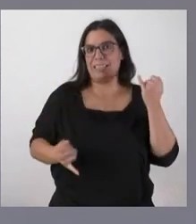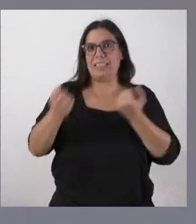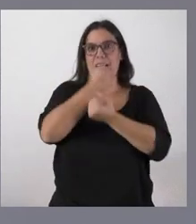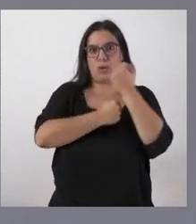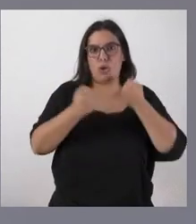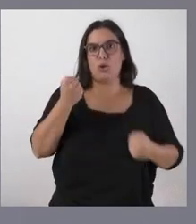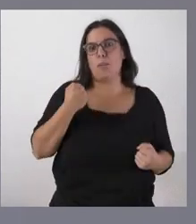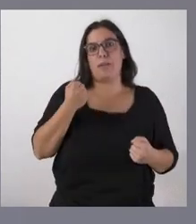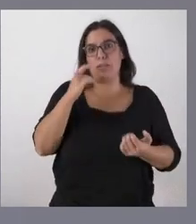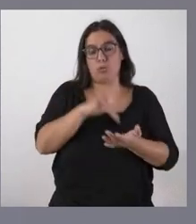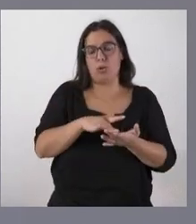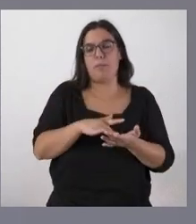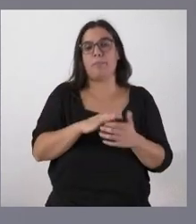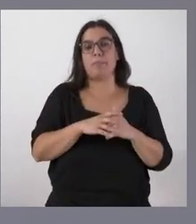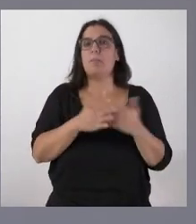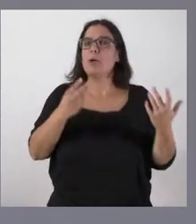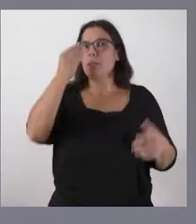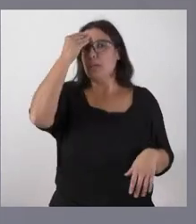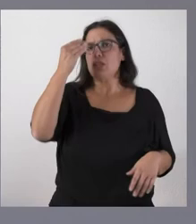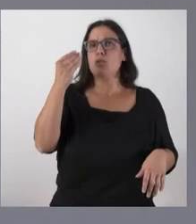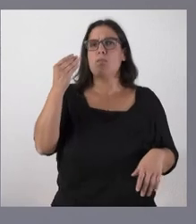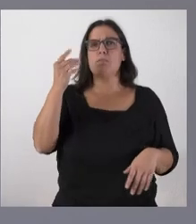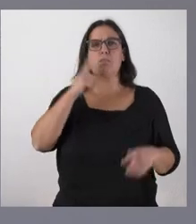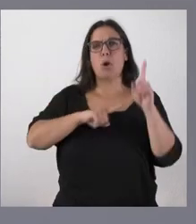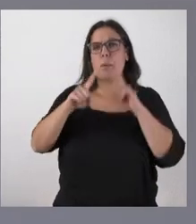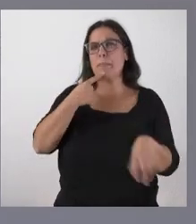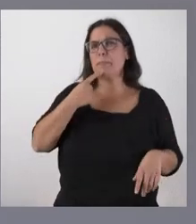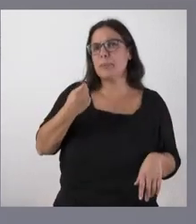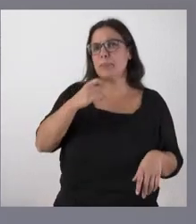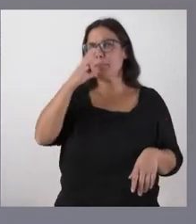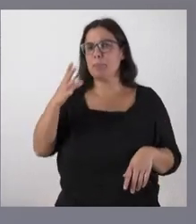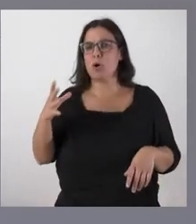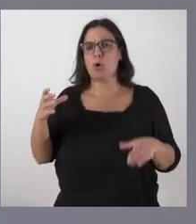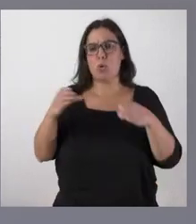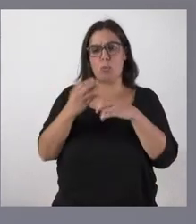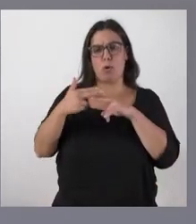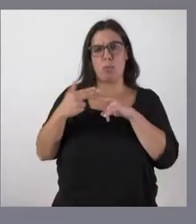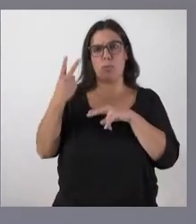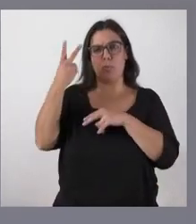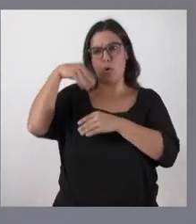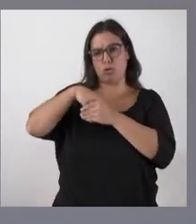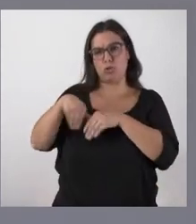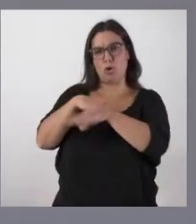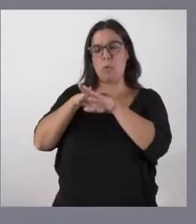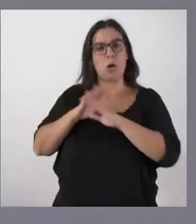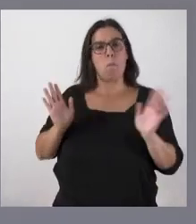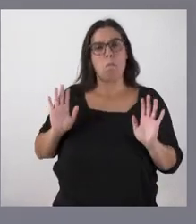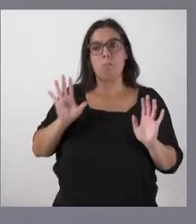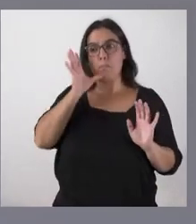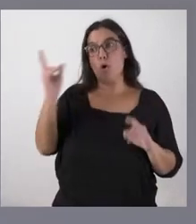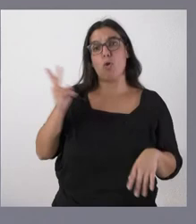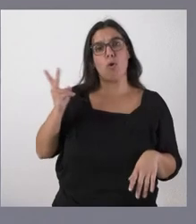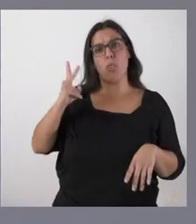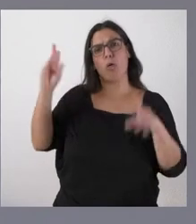que estamos atravesando pero no me parece que la principal dificultad sea el que haya dos socios de gobierno porque coincidimos claramente ambos